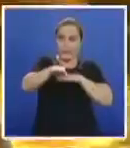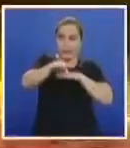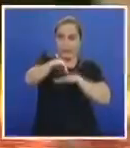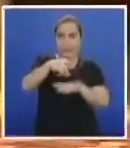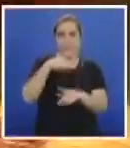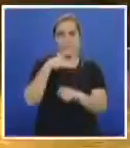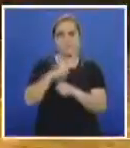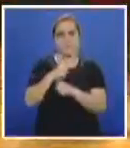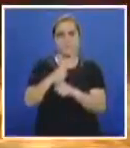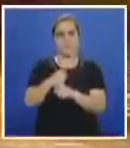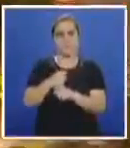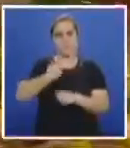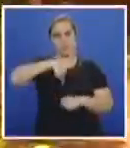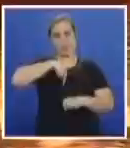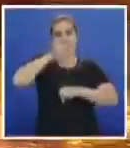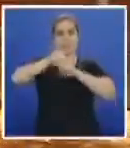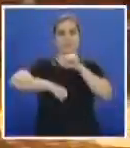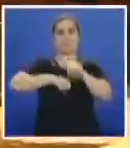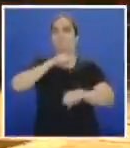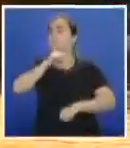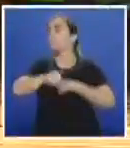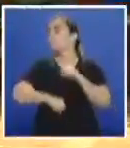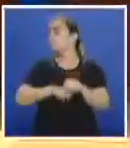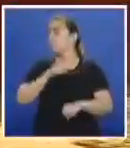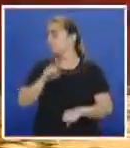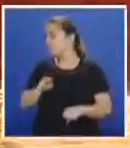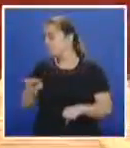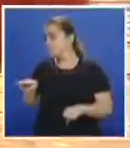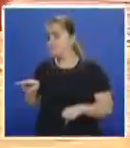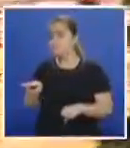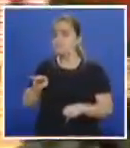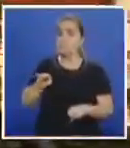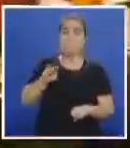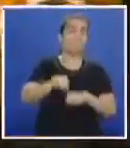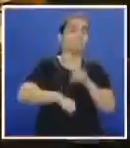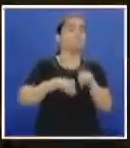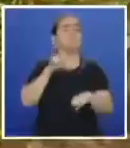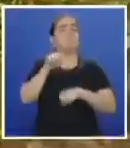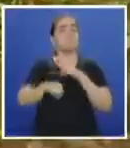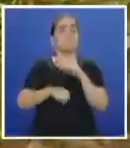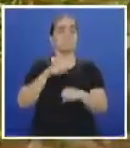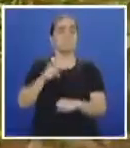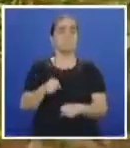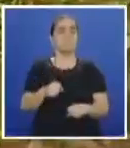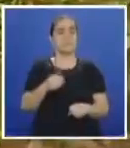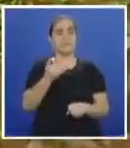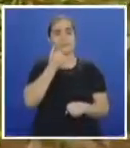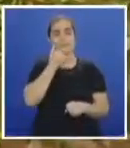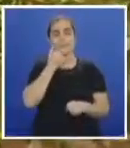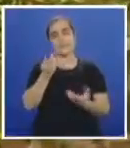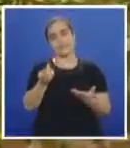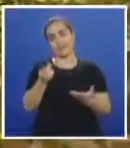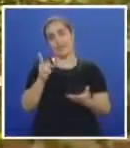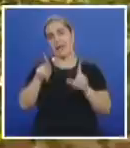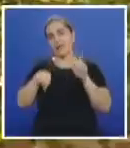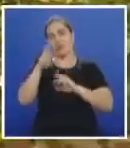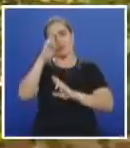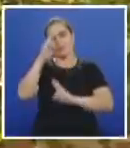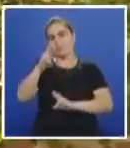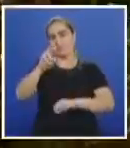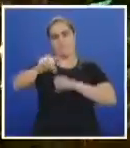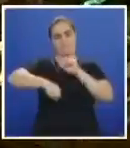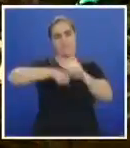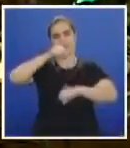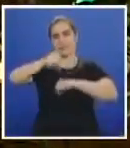los ciclistas somos los que pasamos tranquilitos por su lado. El problema es que a los ciclistas nos están atropellando, entonces no hay